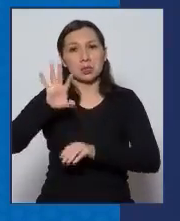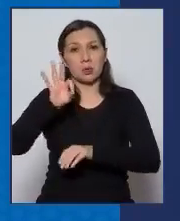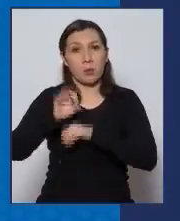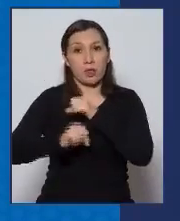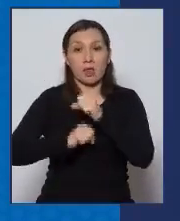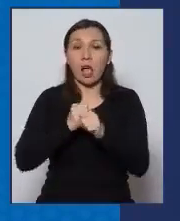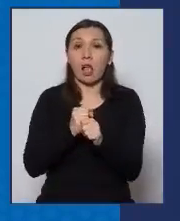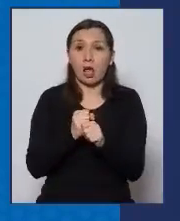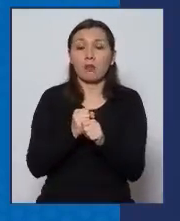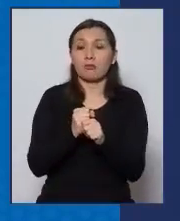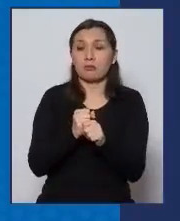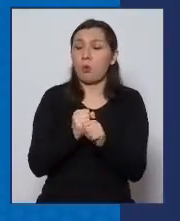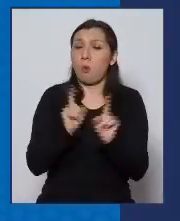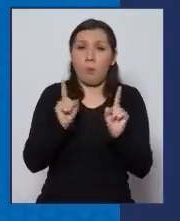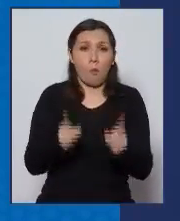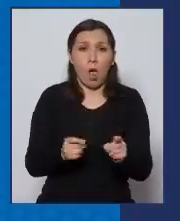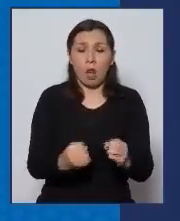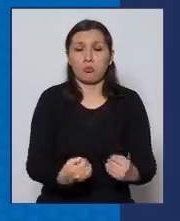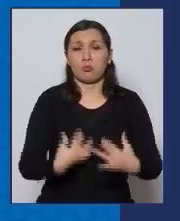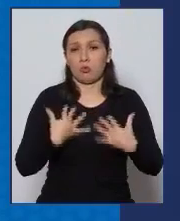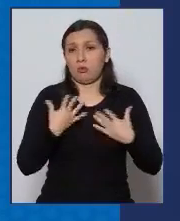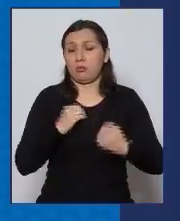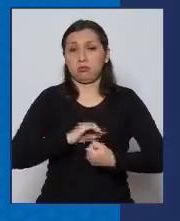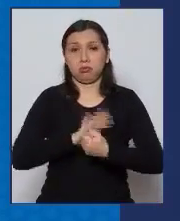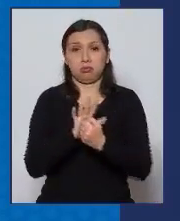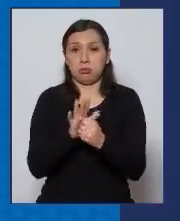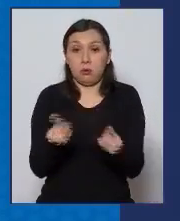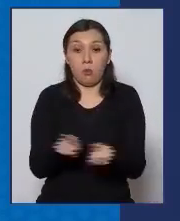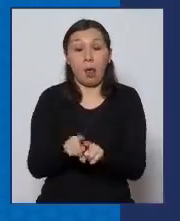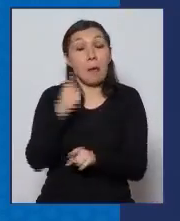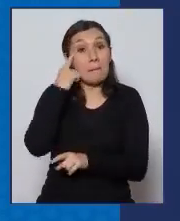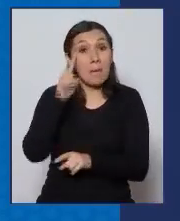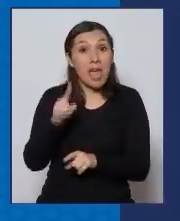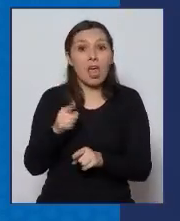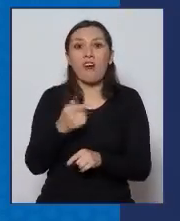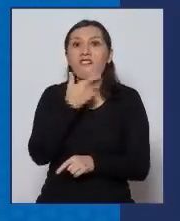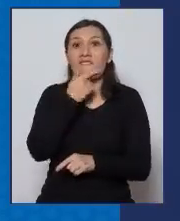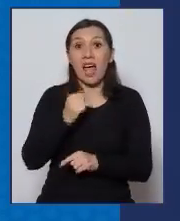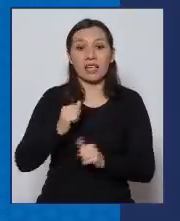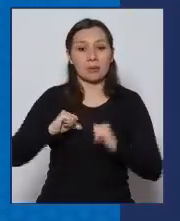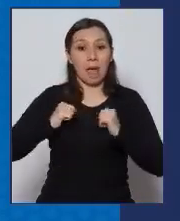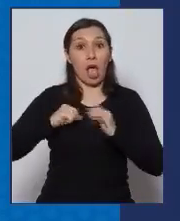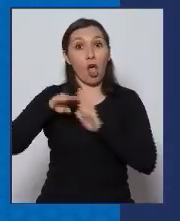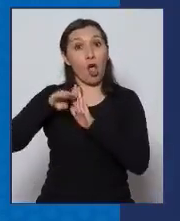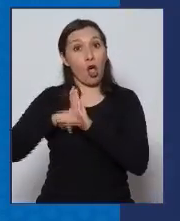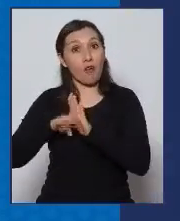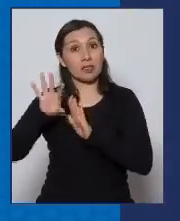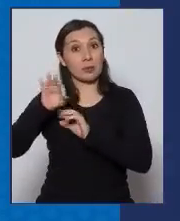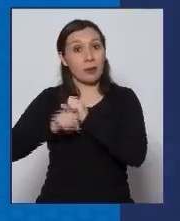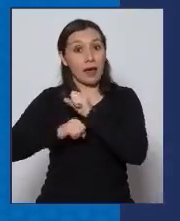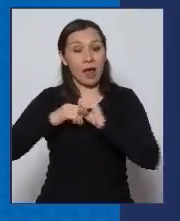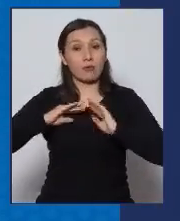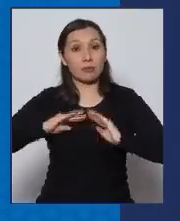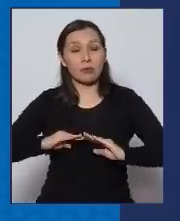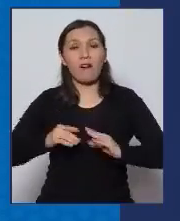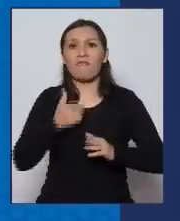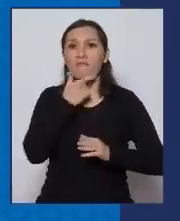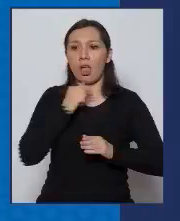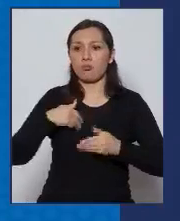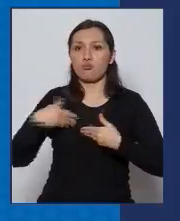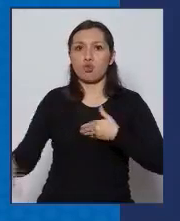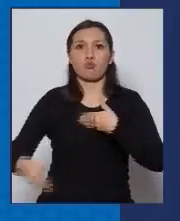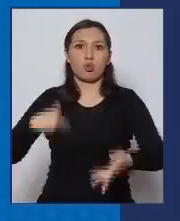años se contagia igual que otros pero son el gran vehículo de distribución del virus